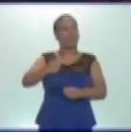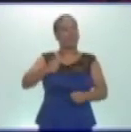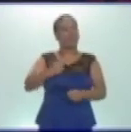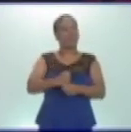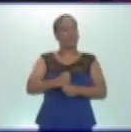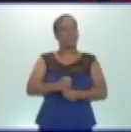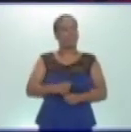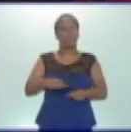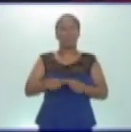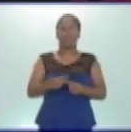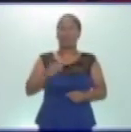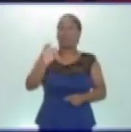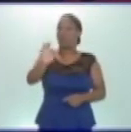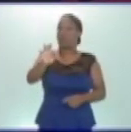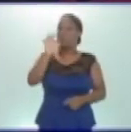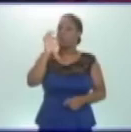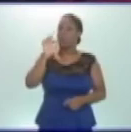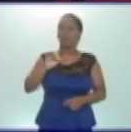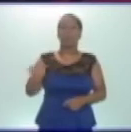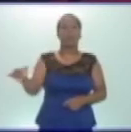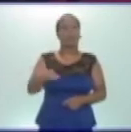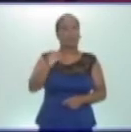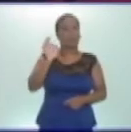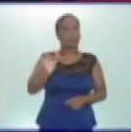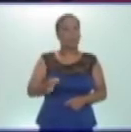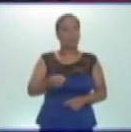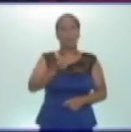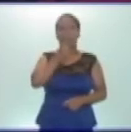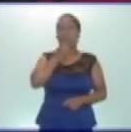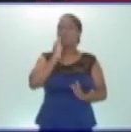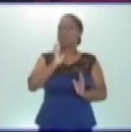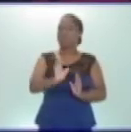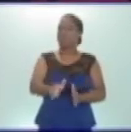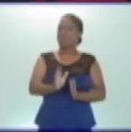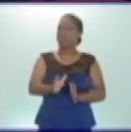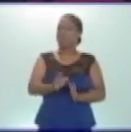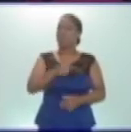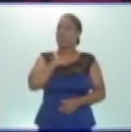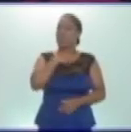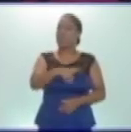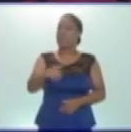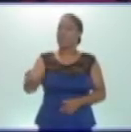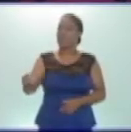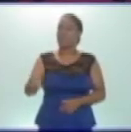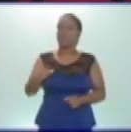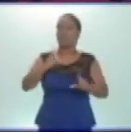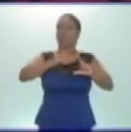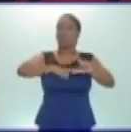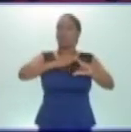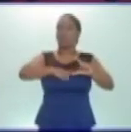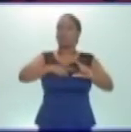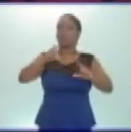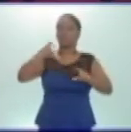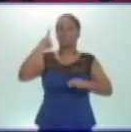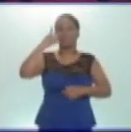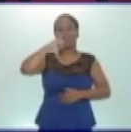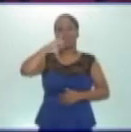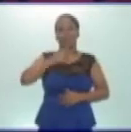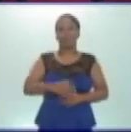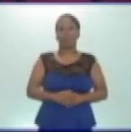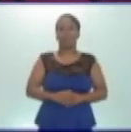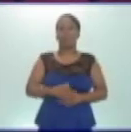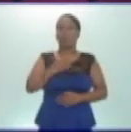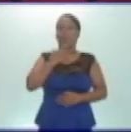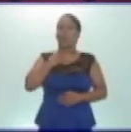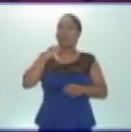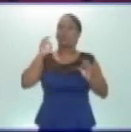los que no lo escogieron, también porque hemos continuado ejercitando contenidos de las ciencias naturales. Como